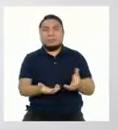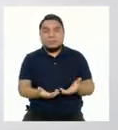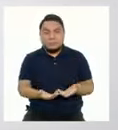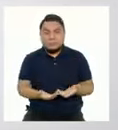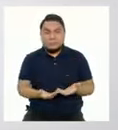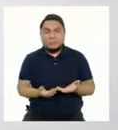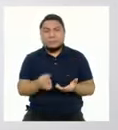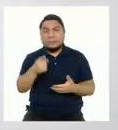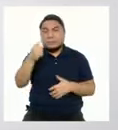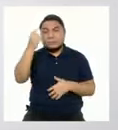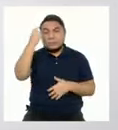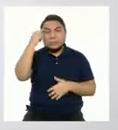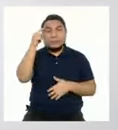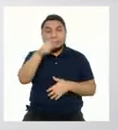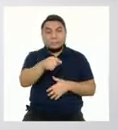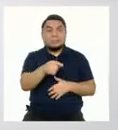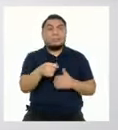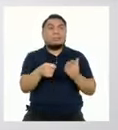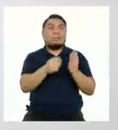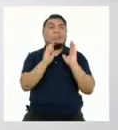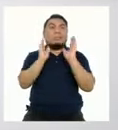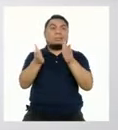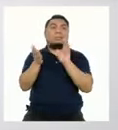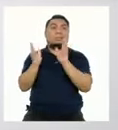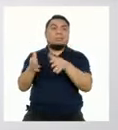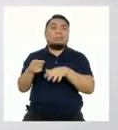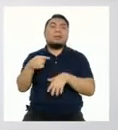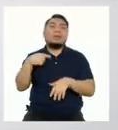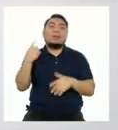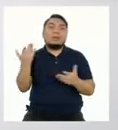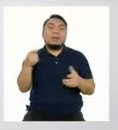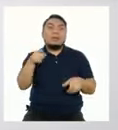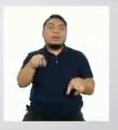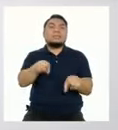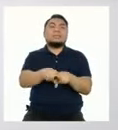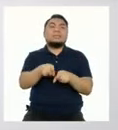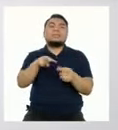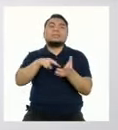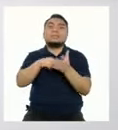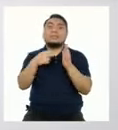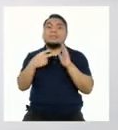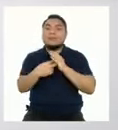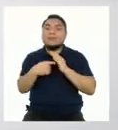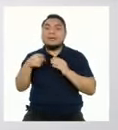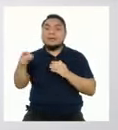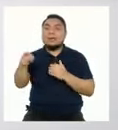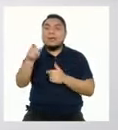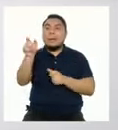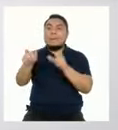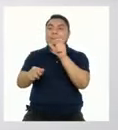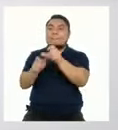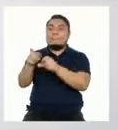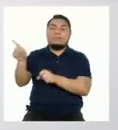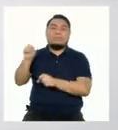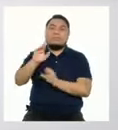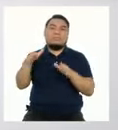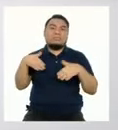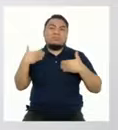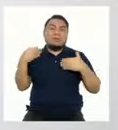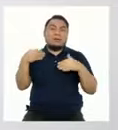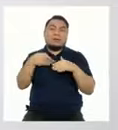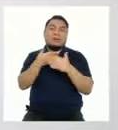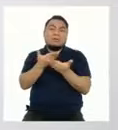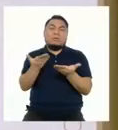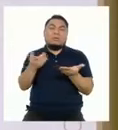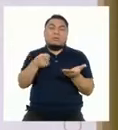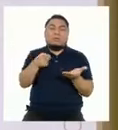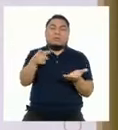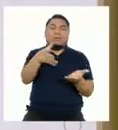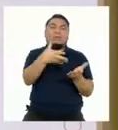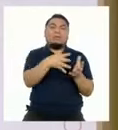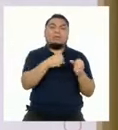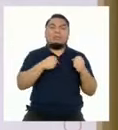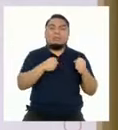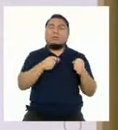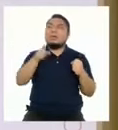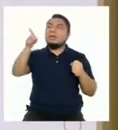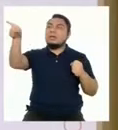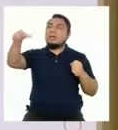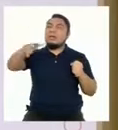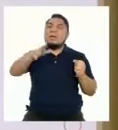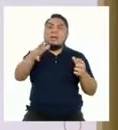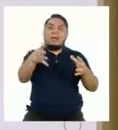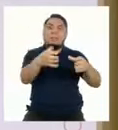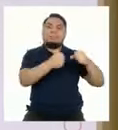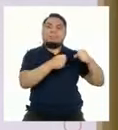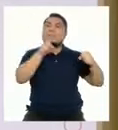Recordemos que hacer eso puede significar que otras personas no puedan acceder a estos recursos. Es